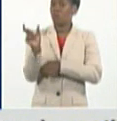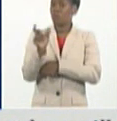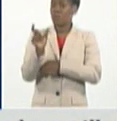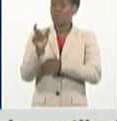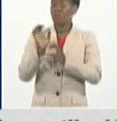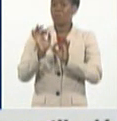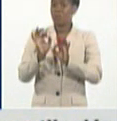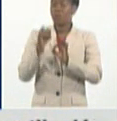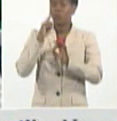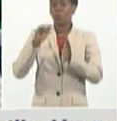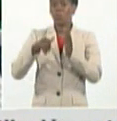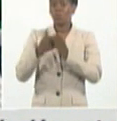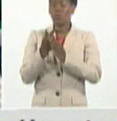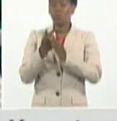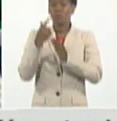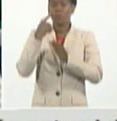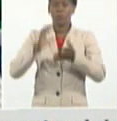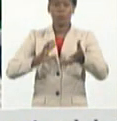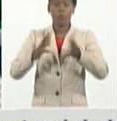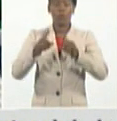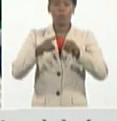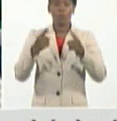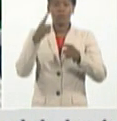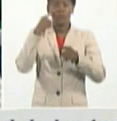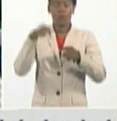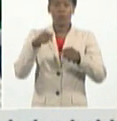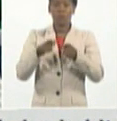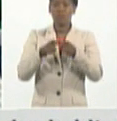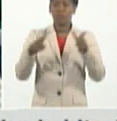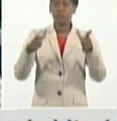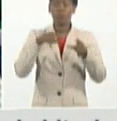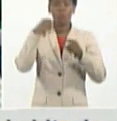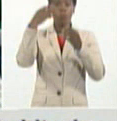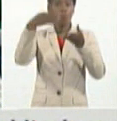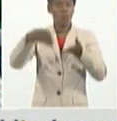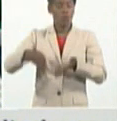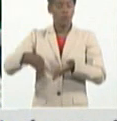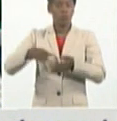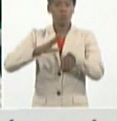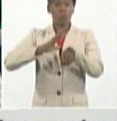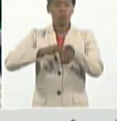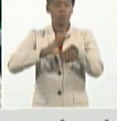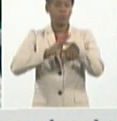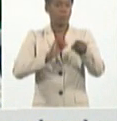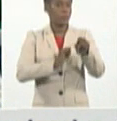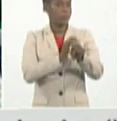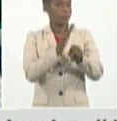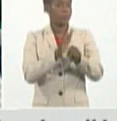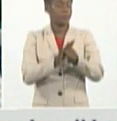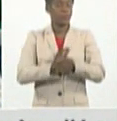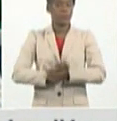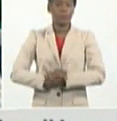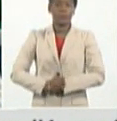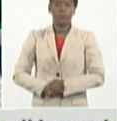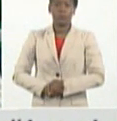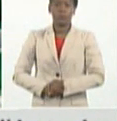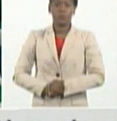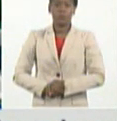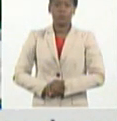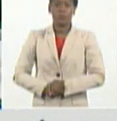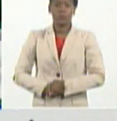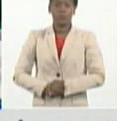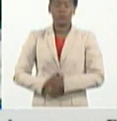punto de vista del número de fallecidos que tenemos que lamentar en nuestro país con COVID-19. Estamos hablando de